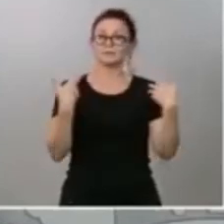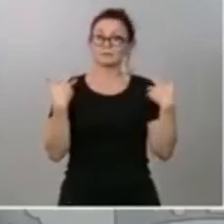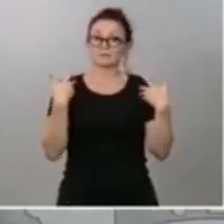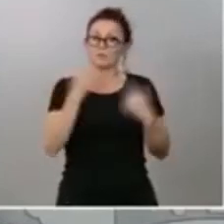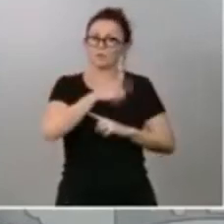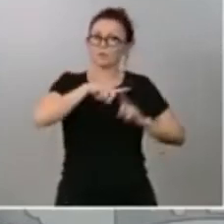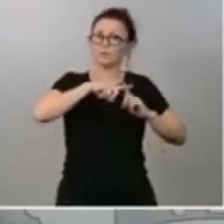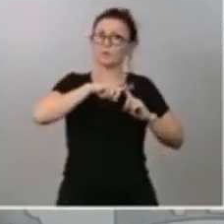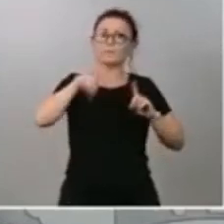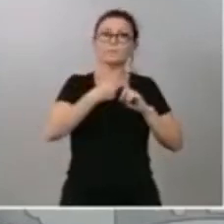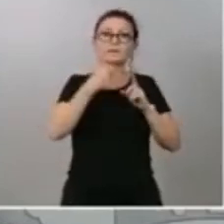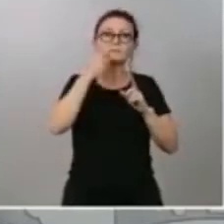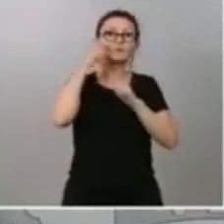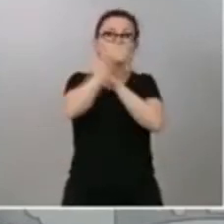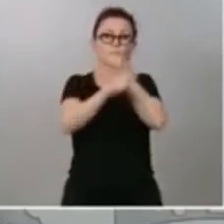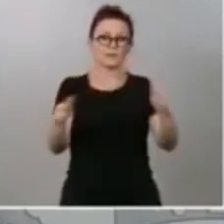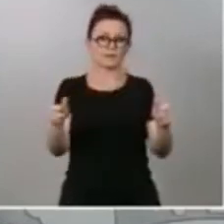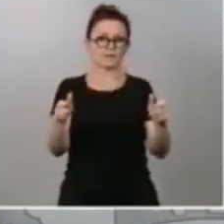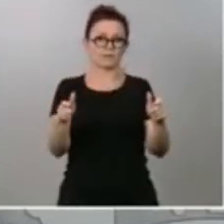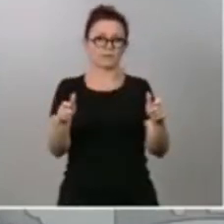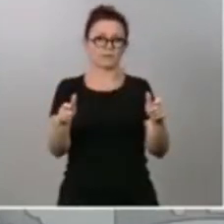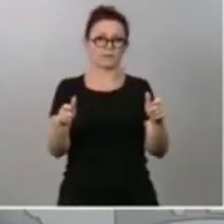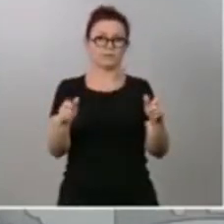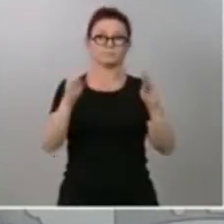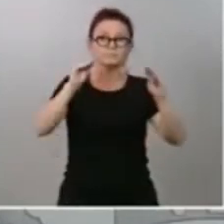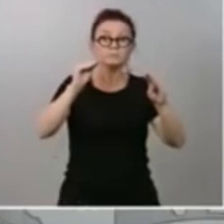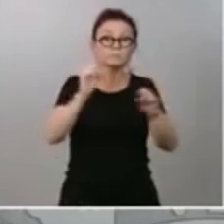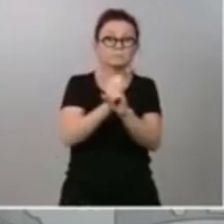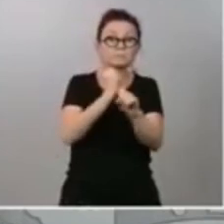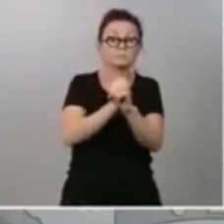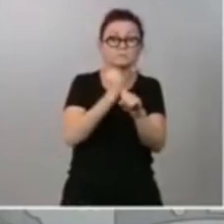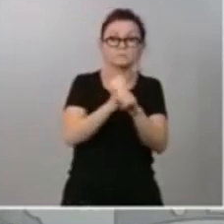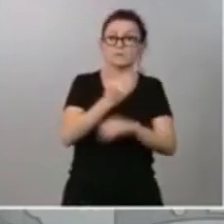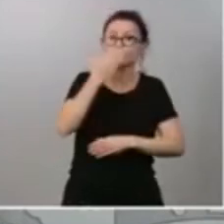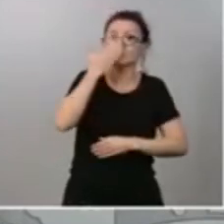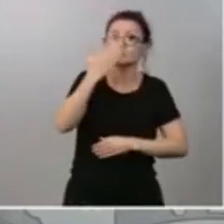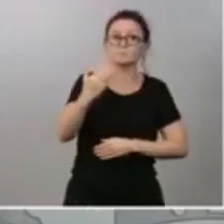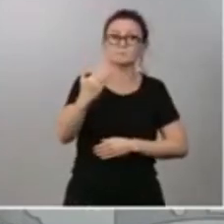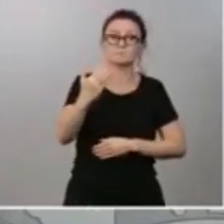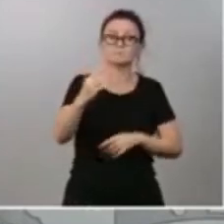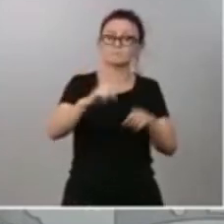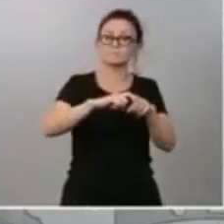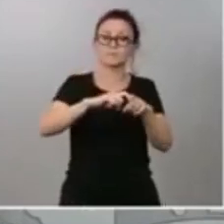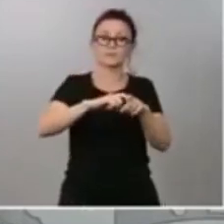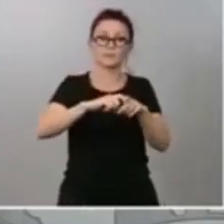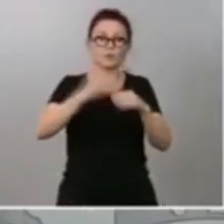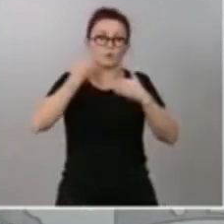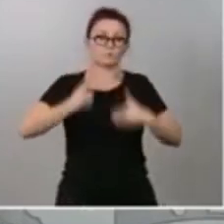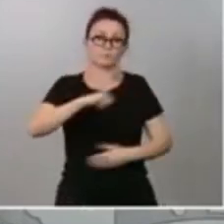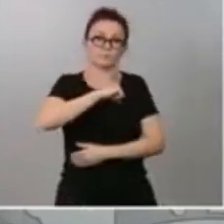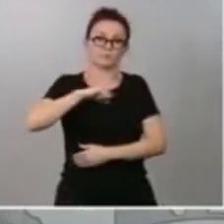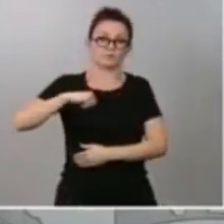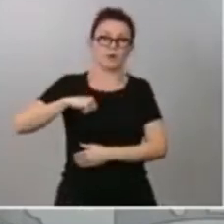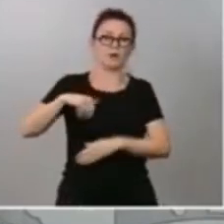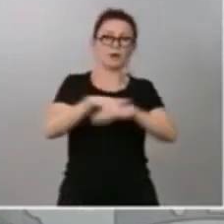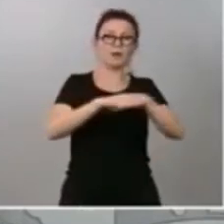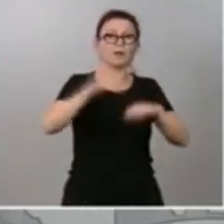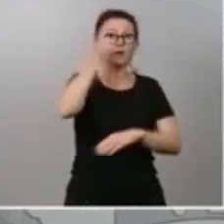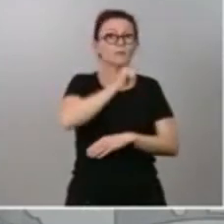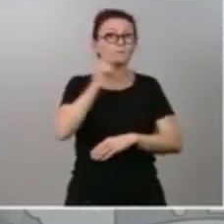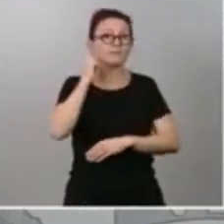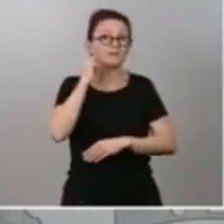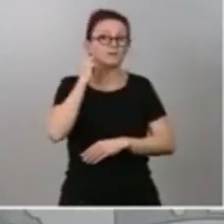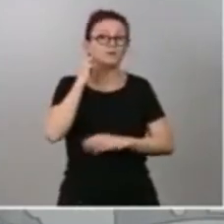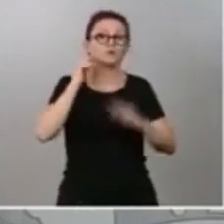y esa gratitud tiene un cariz personal en el caso de las ministras y los ministros a quienes les ha correspondido desempeñar labores